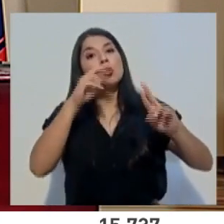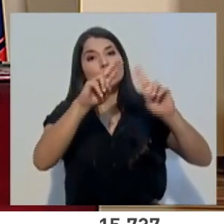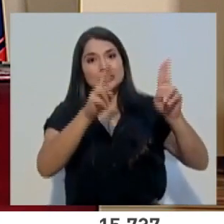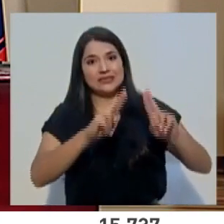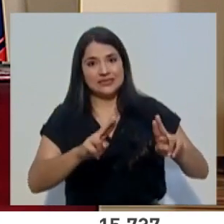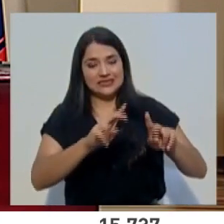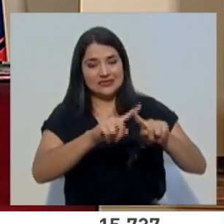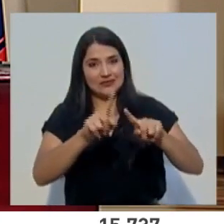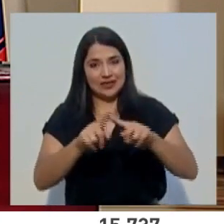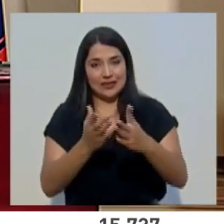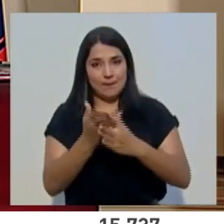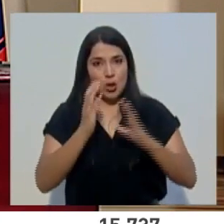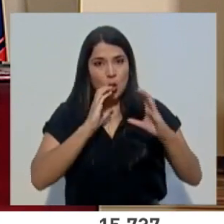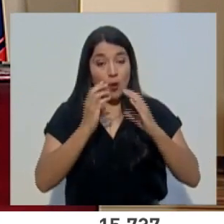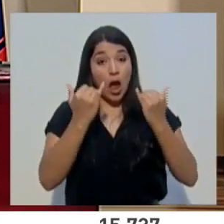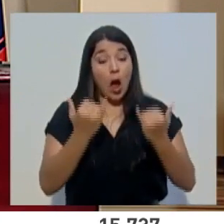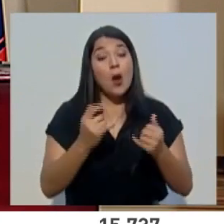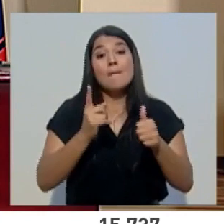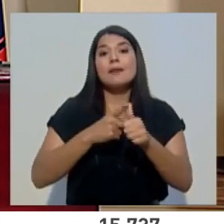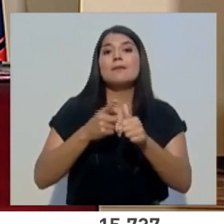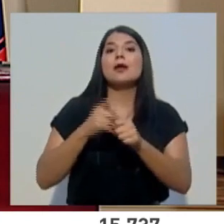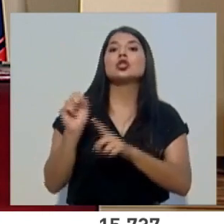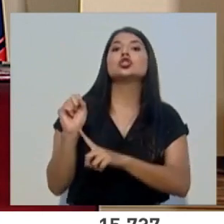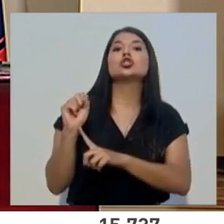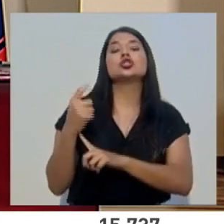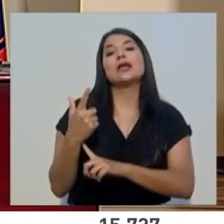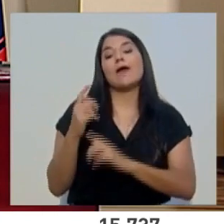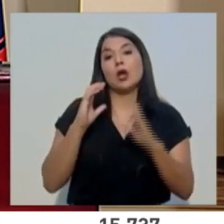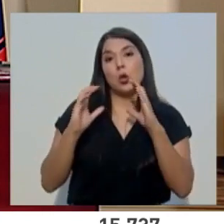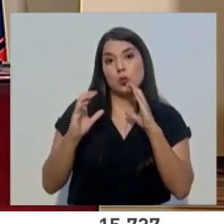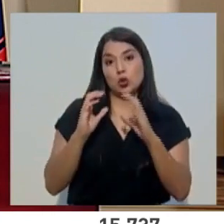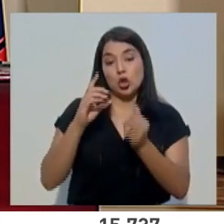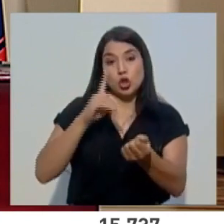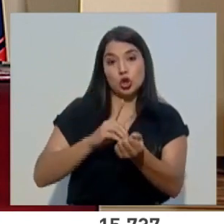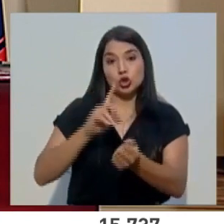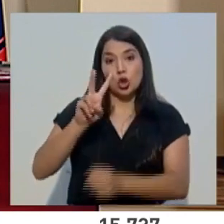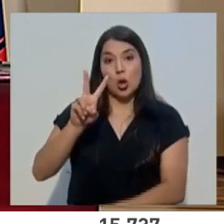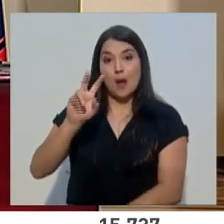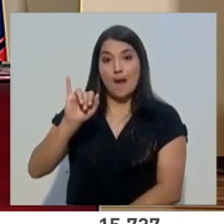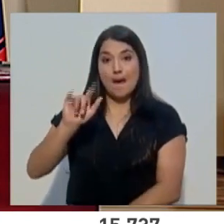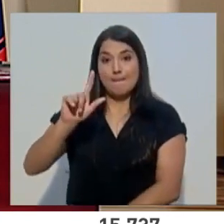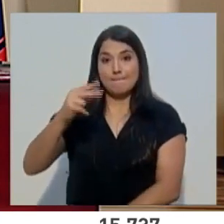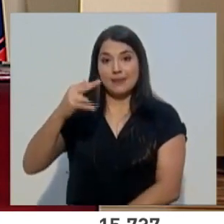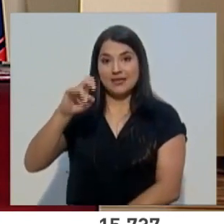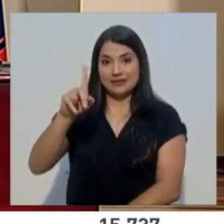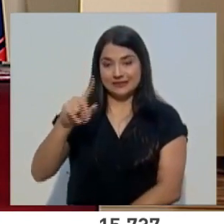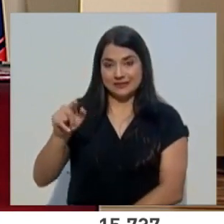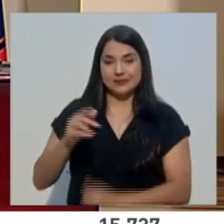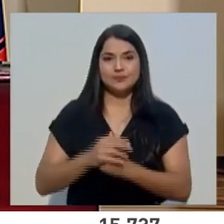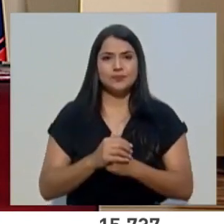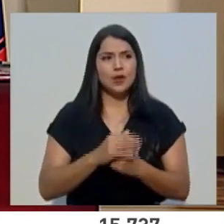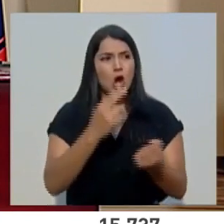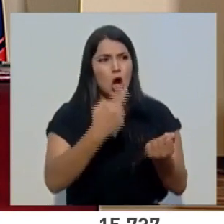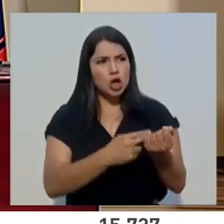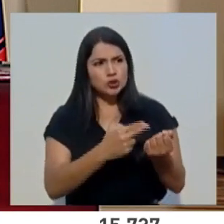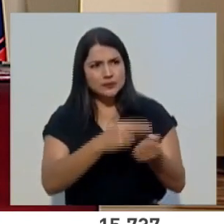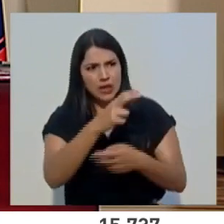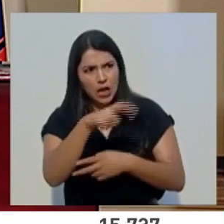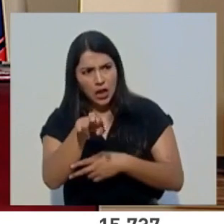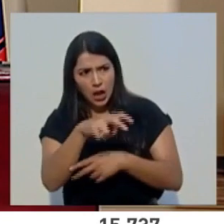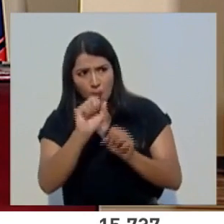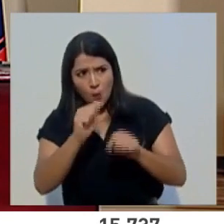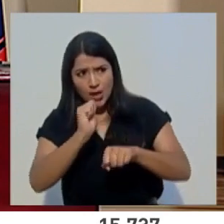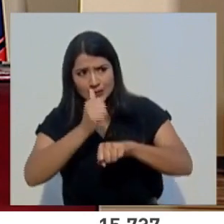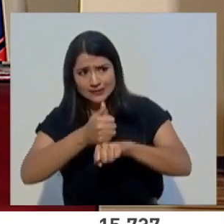consulta la realiza el medio digital Sociable Comunicaciones y es para el doctor Vilches. Las unidades móviles serán instaladas en